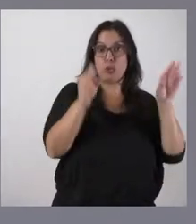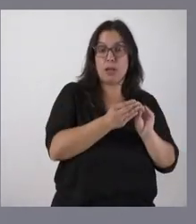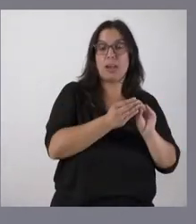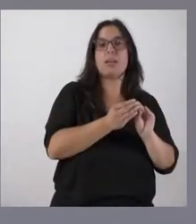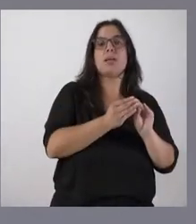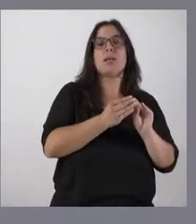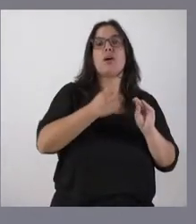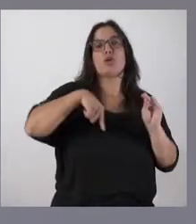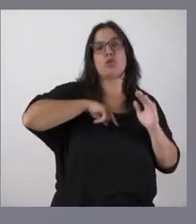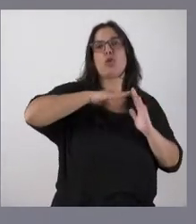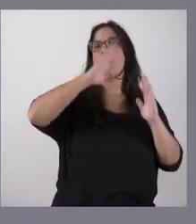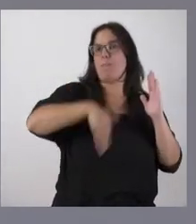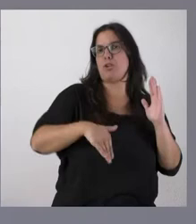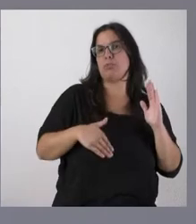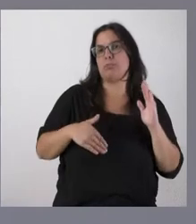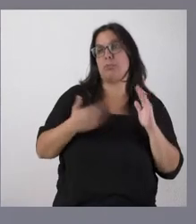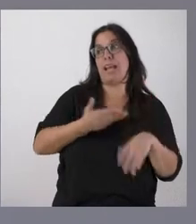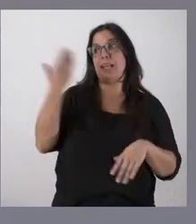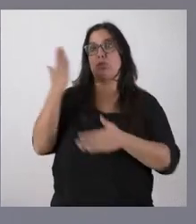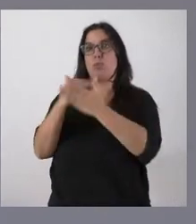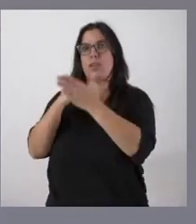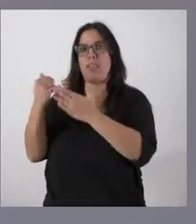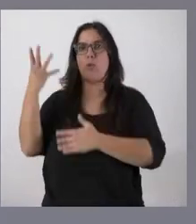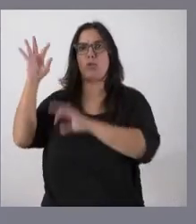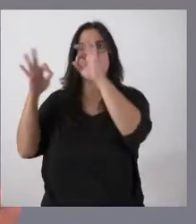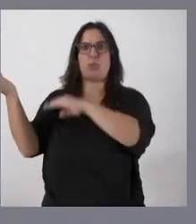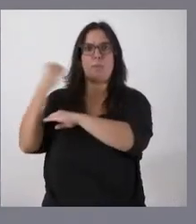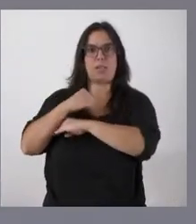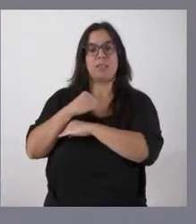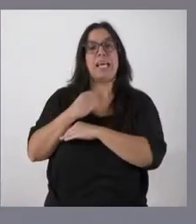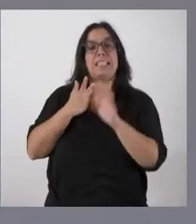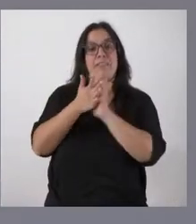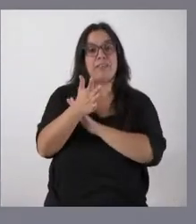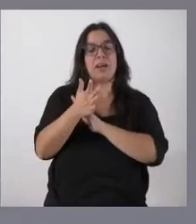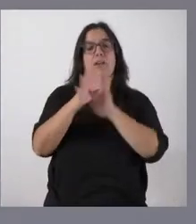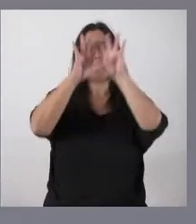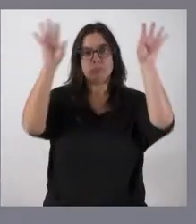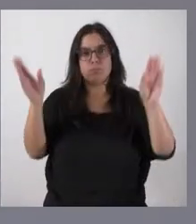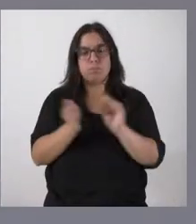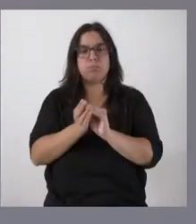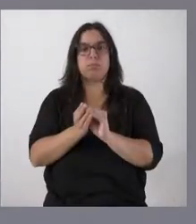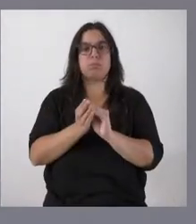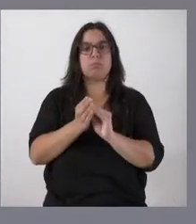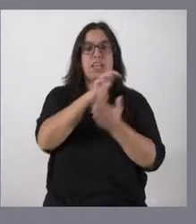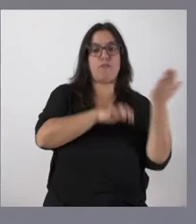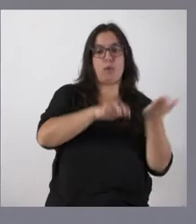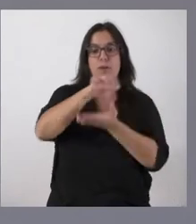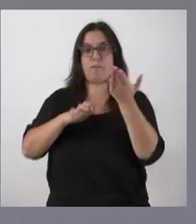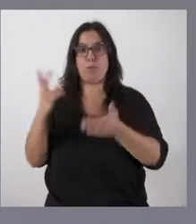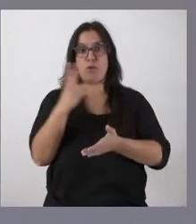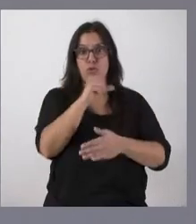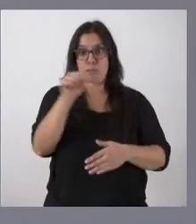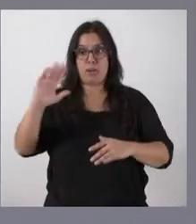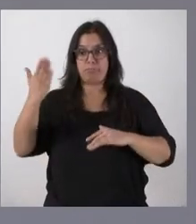a la media del conjunto de las comunidades autónomas. Por tanto, esto nos permite valorar, analizando conjuntamente ambos informes de esta misma semana,